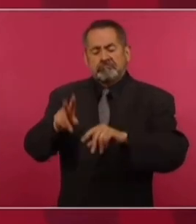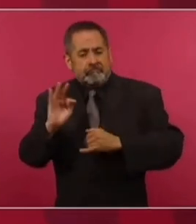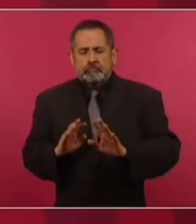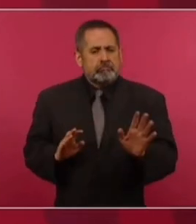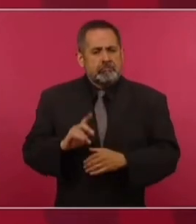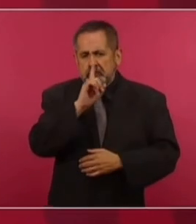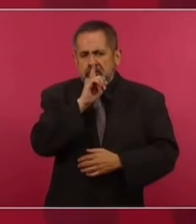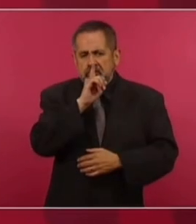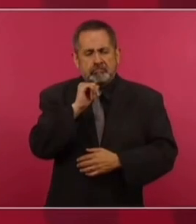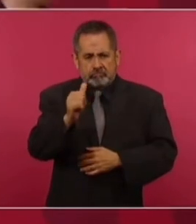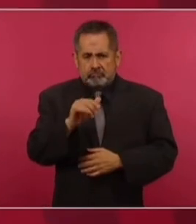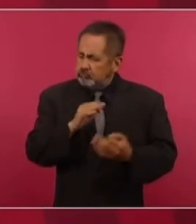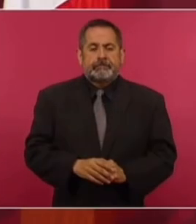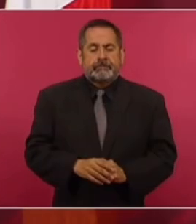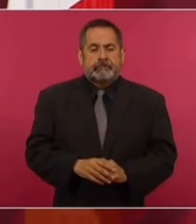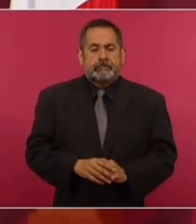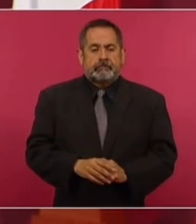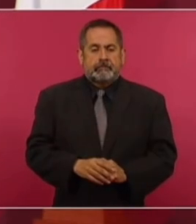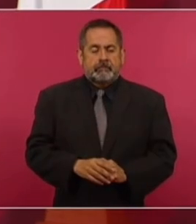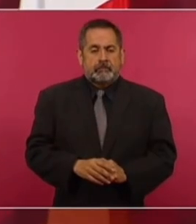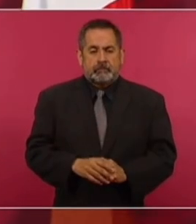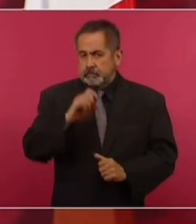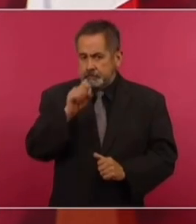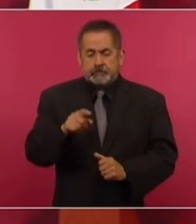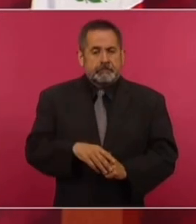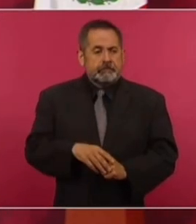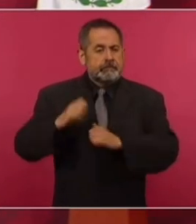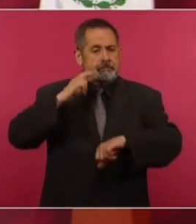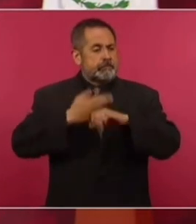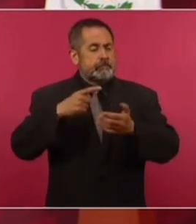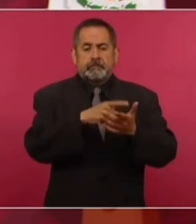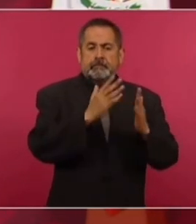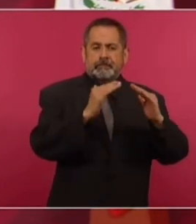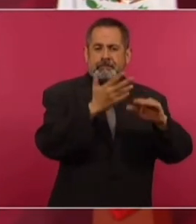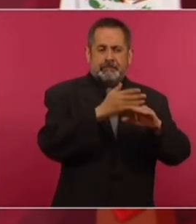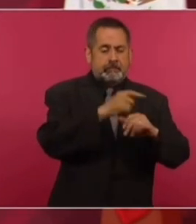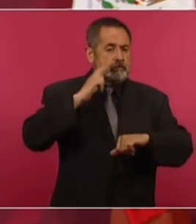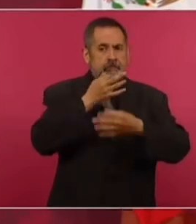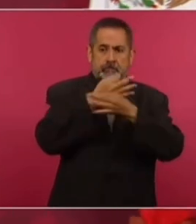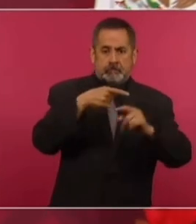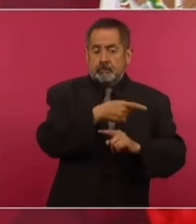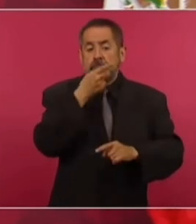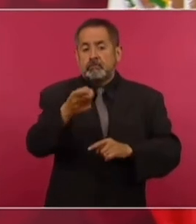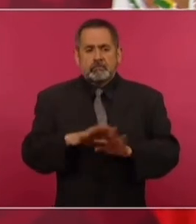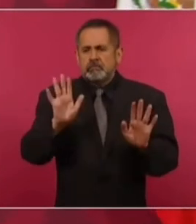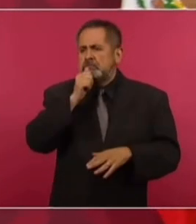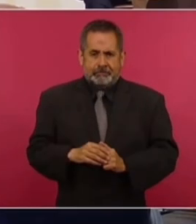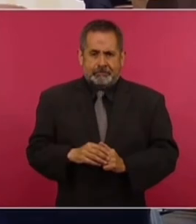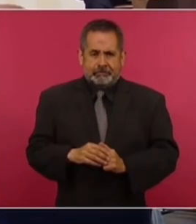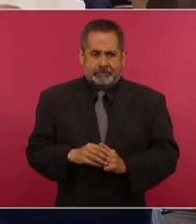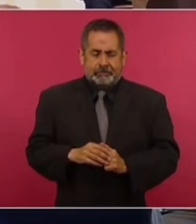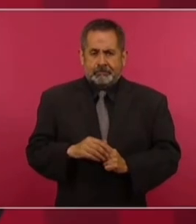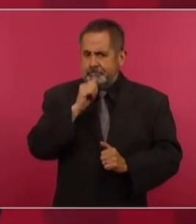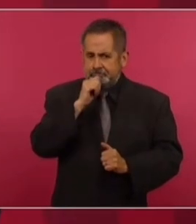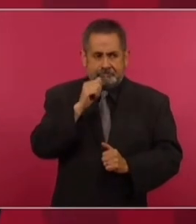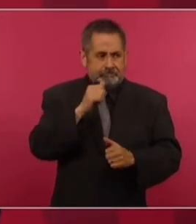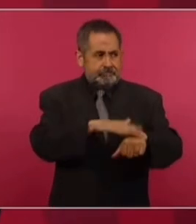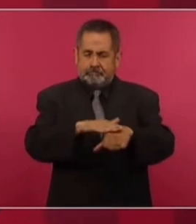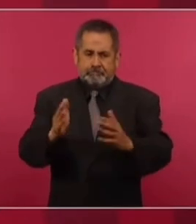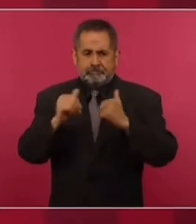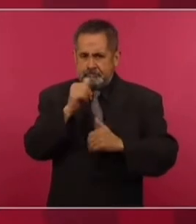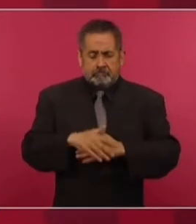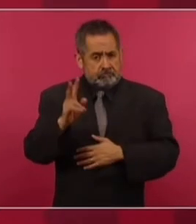de que participemos todos. Incluso la vocera de la Casa Blanca mencionó que todavía no se habían mandado las invitaciones.